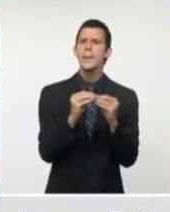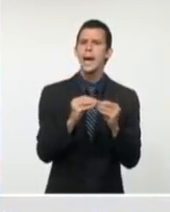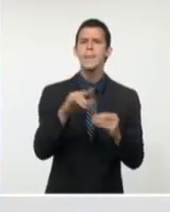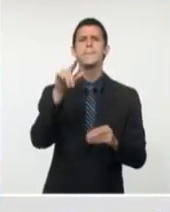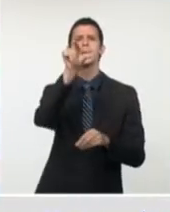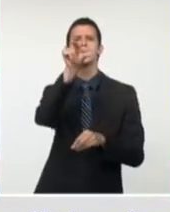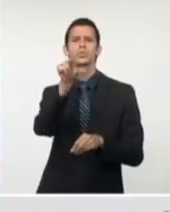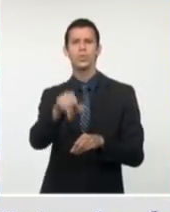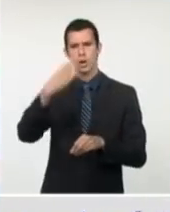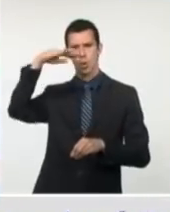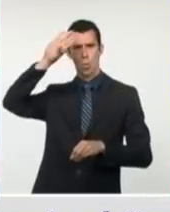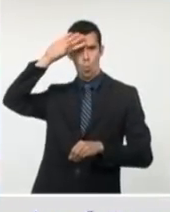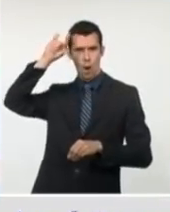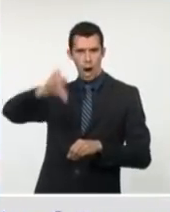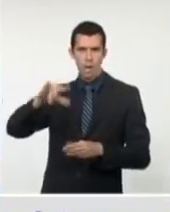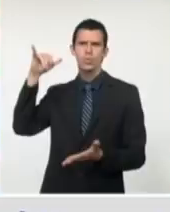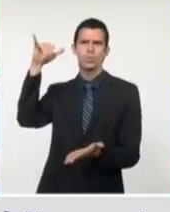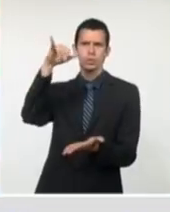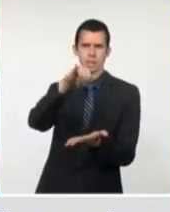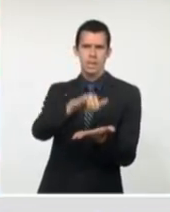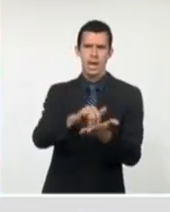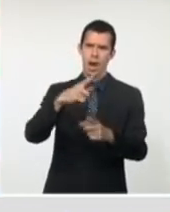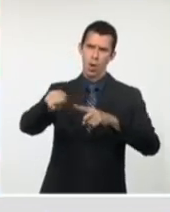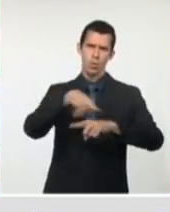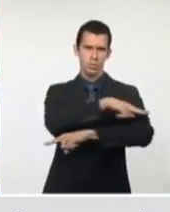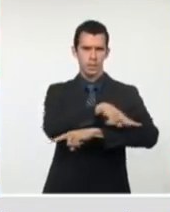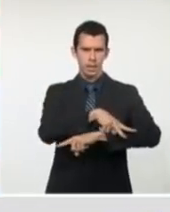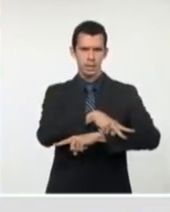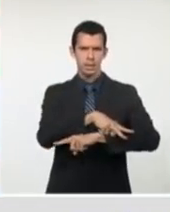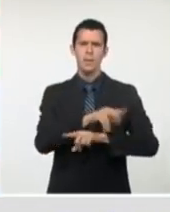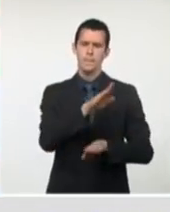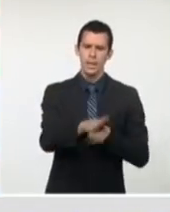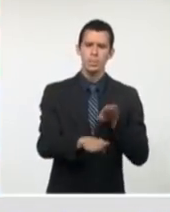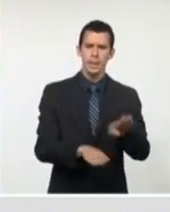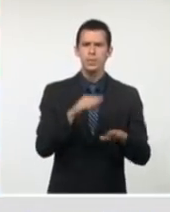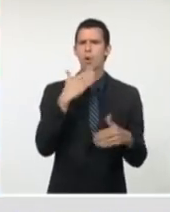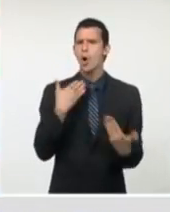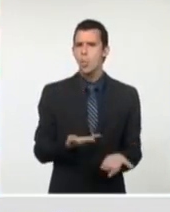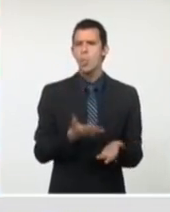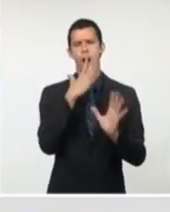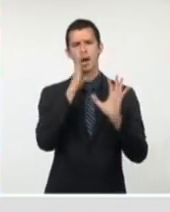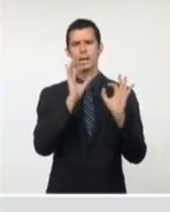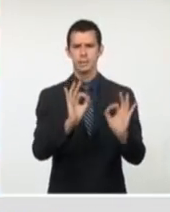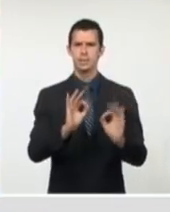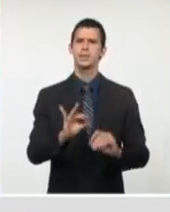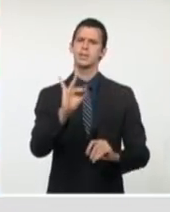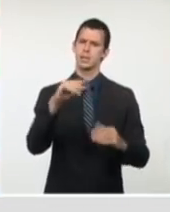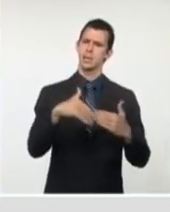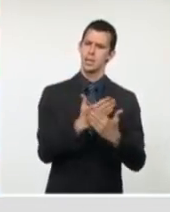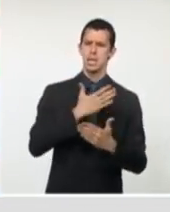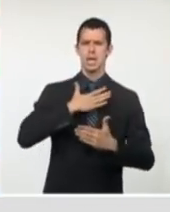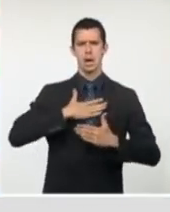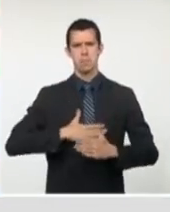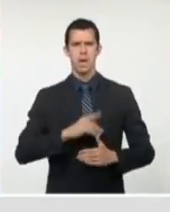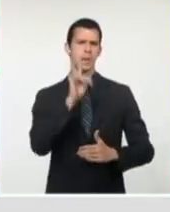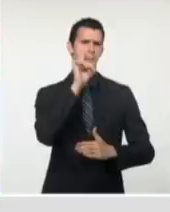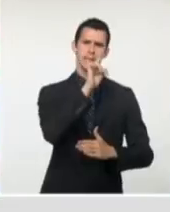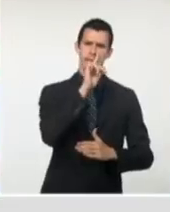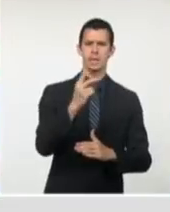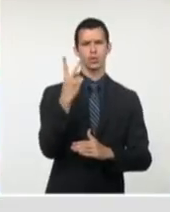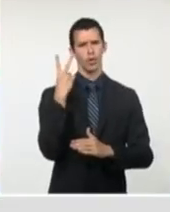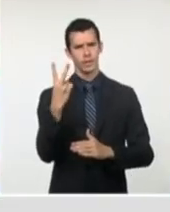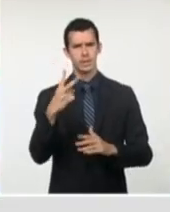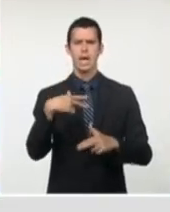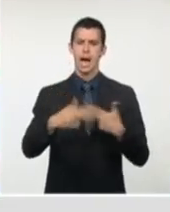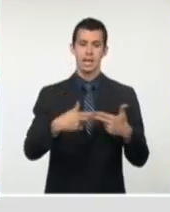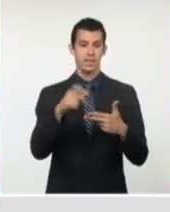del comportamiento de la enfermedad en nuestro país, pues tal vez se adopten otras medidas. Estas son las que, como